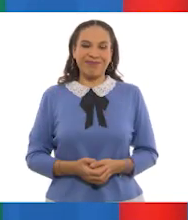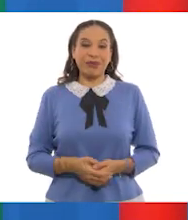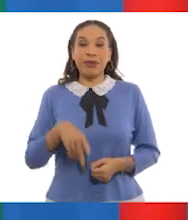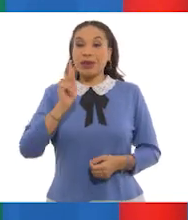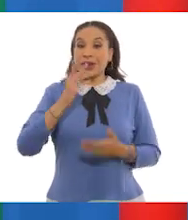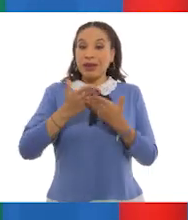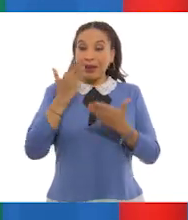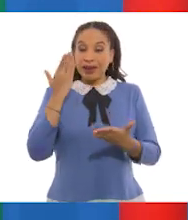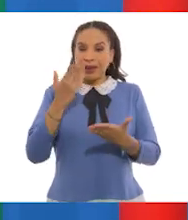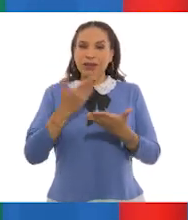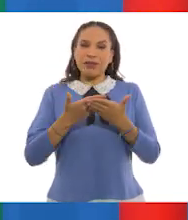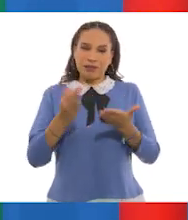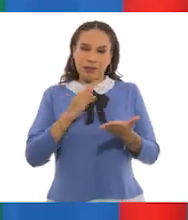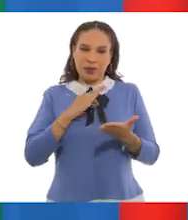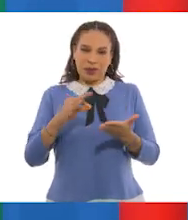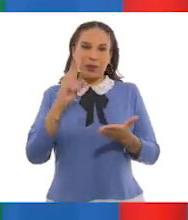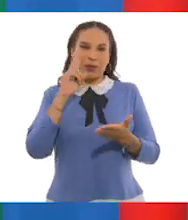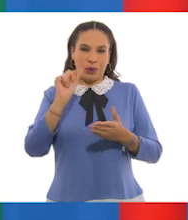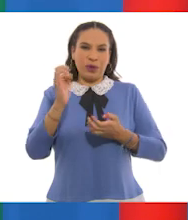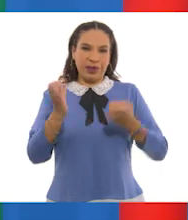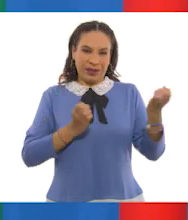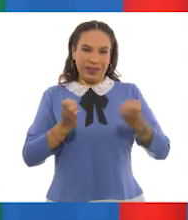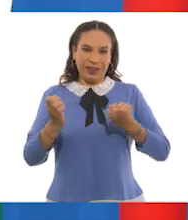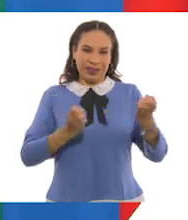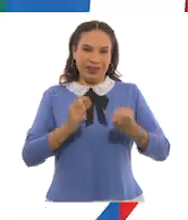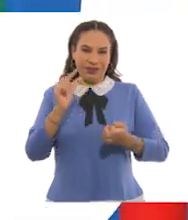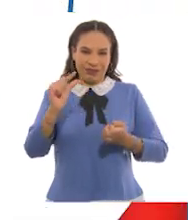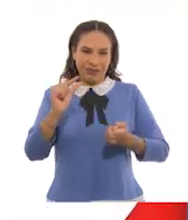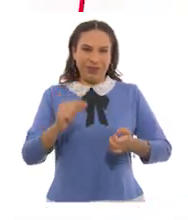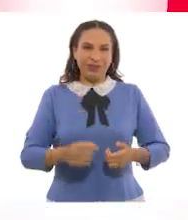Pero antes, a movernos un poco.